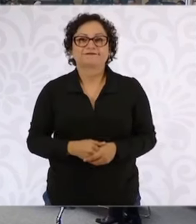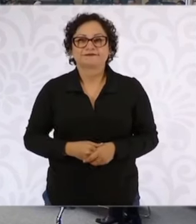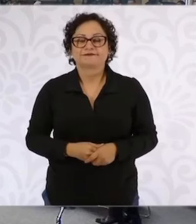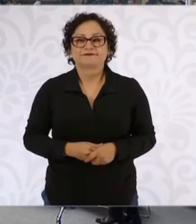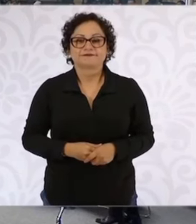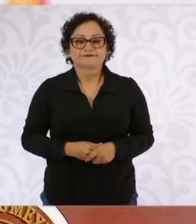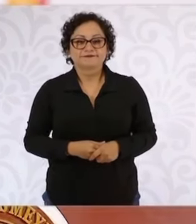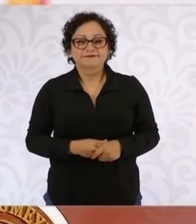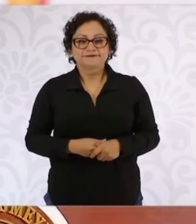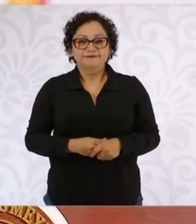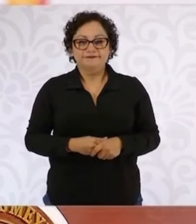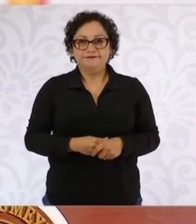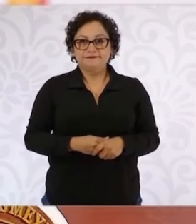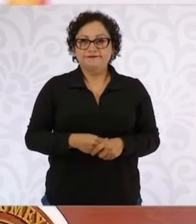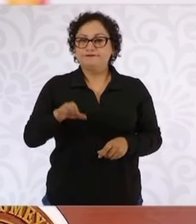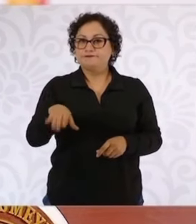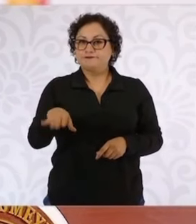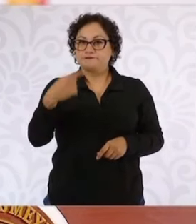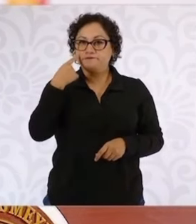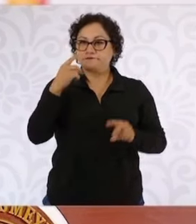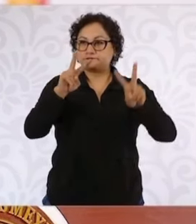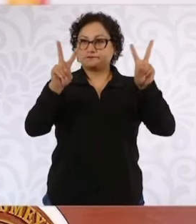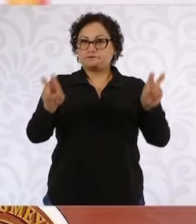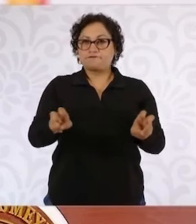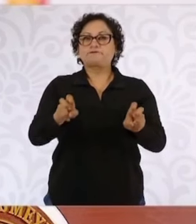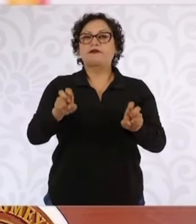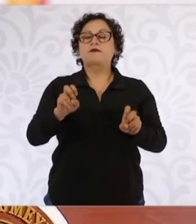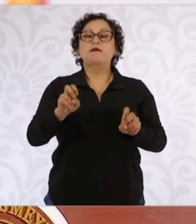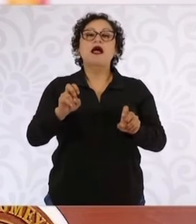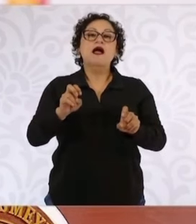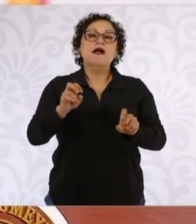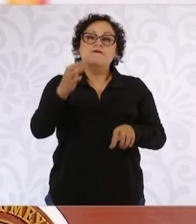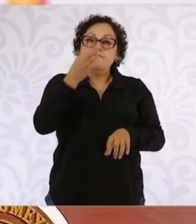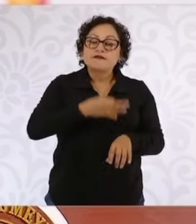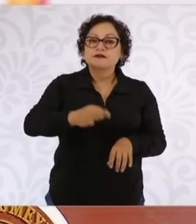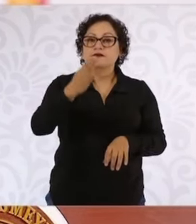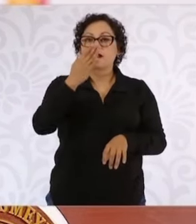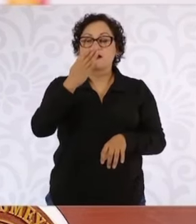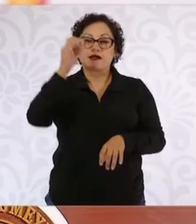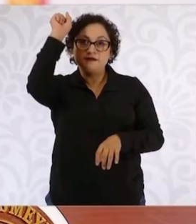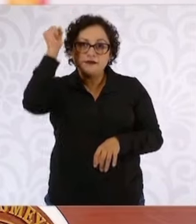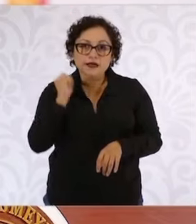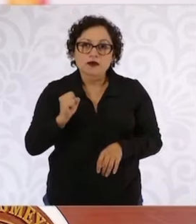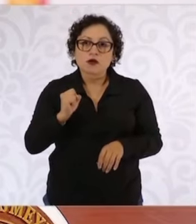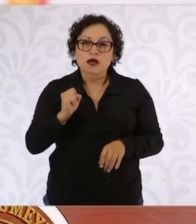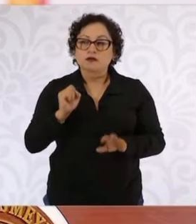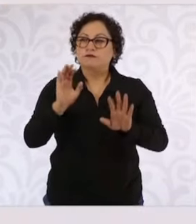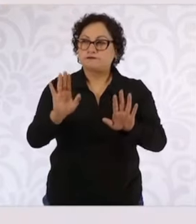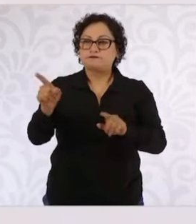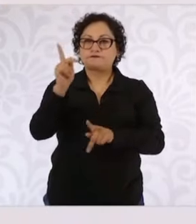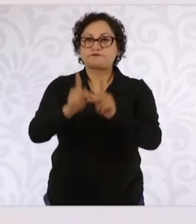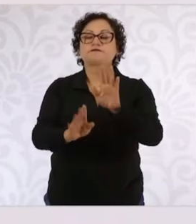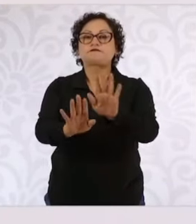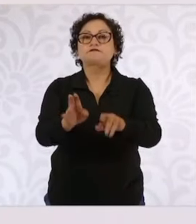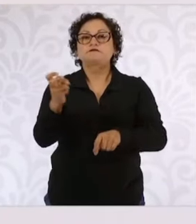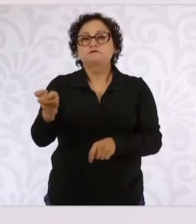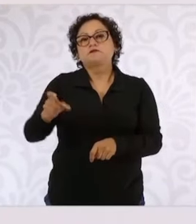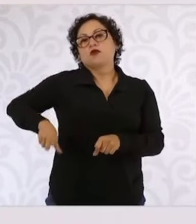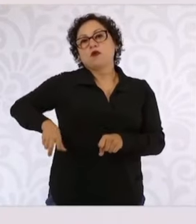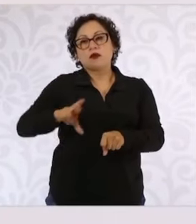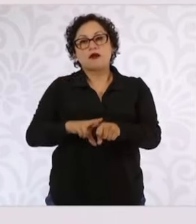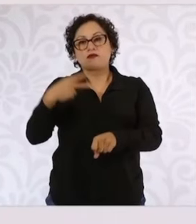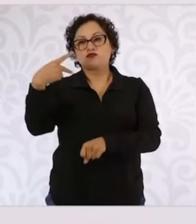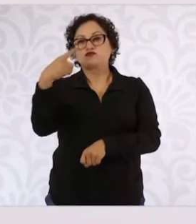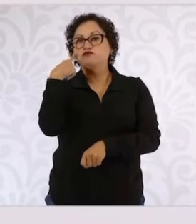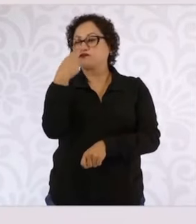Me quedé con el tema de la feria de Sinaloa, ahí es lo que decide el gobernador, si él decidió ayer que no iba a haber feria, lo vamos a apoyar,